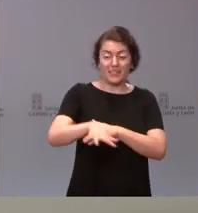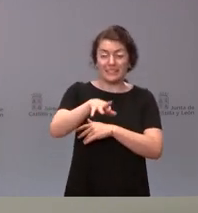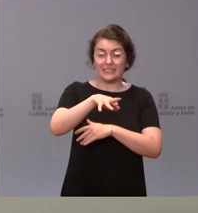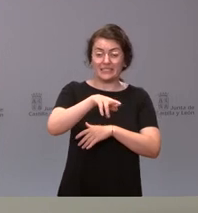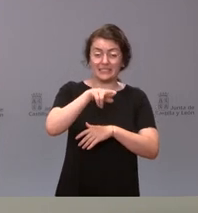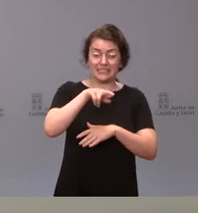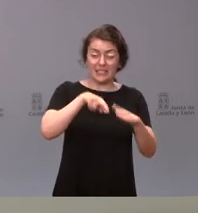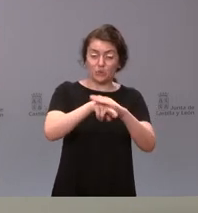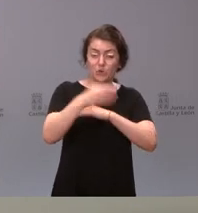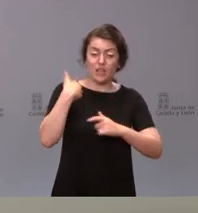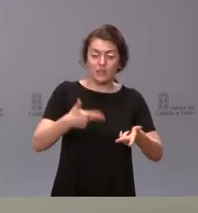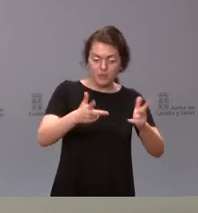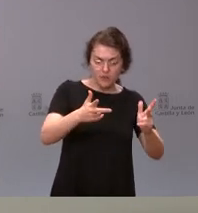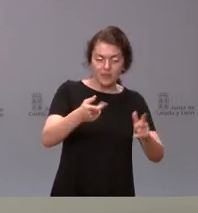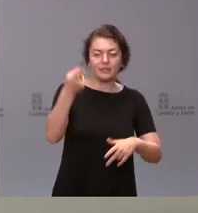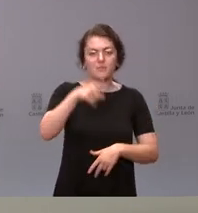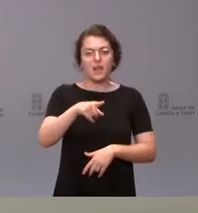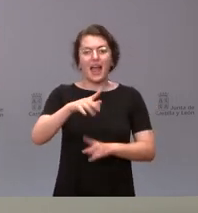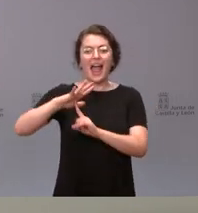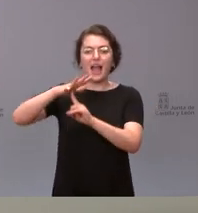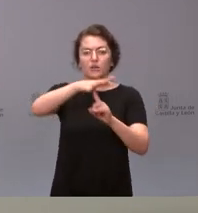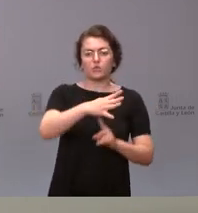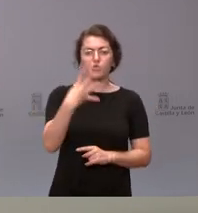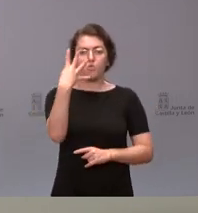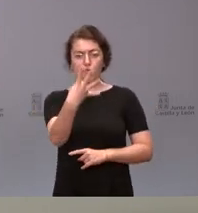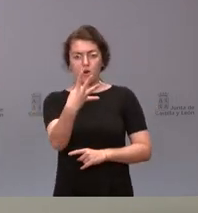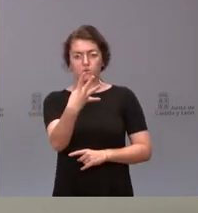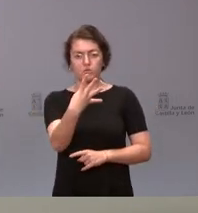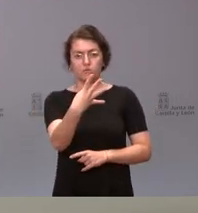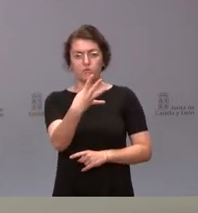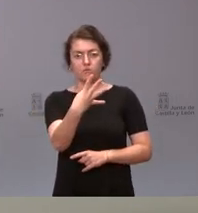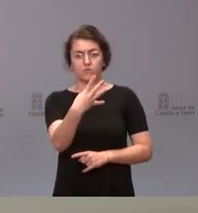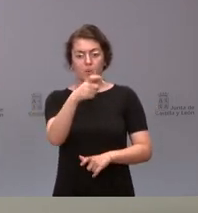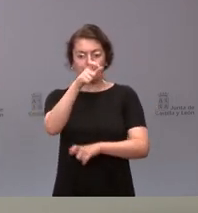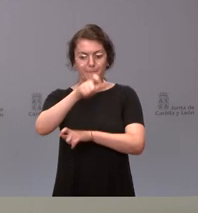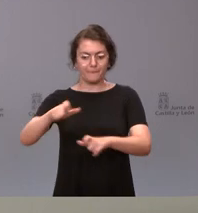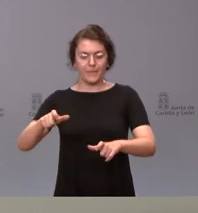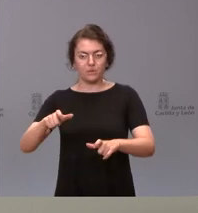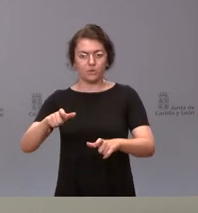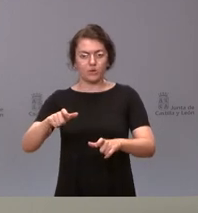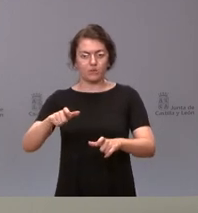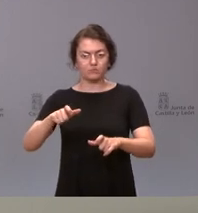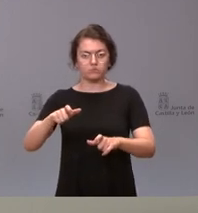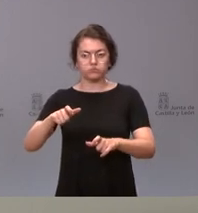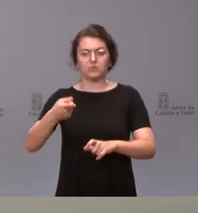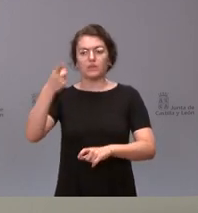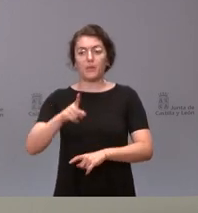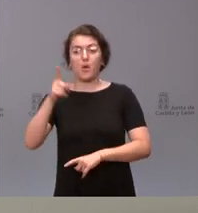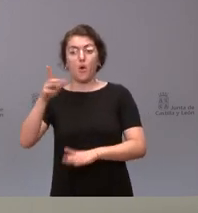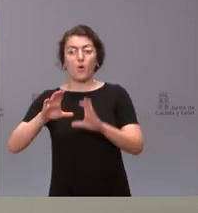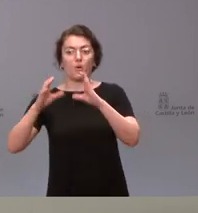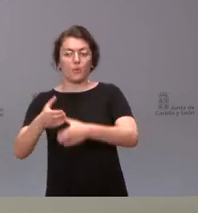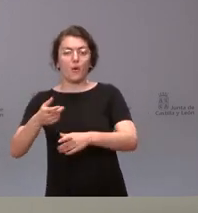se han puesto a disposición cuatro helicópteros con sus correspondientes cuadrillas transportadas, más una de coordinación, seis máquinas